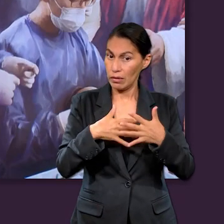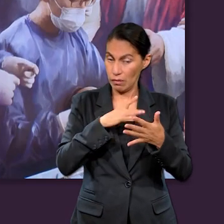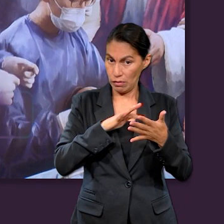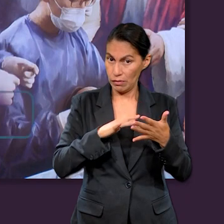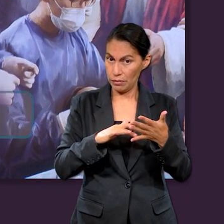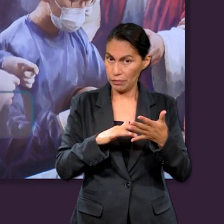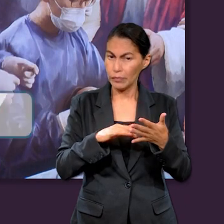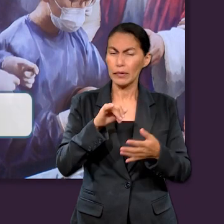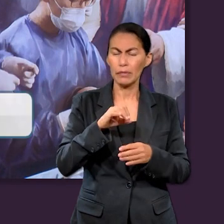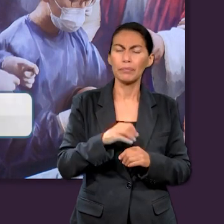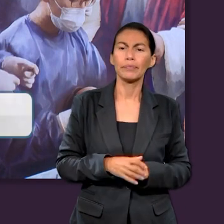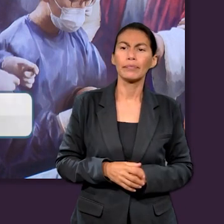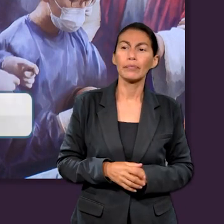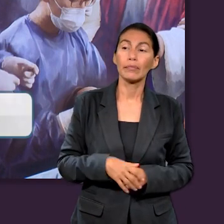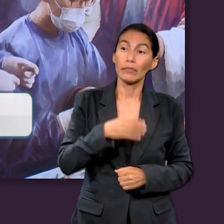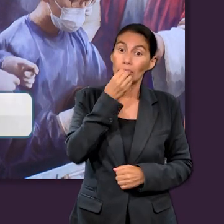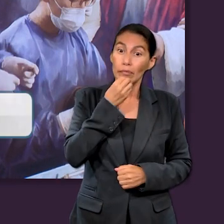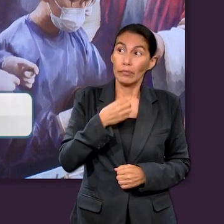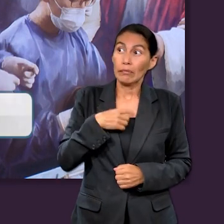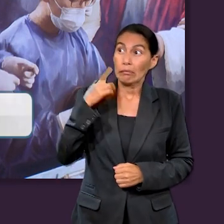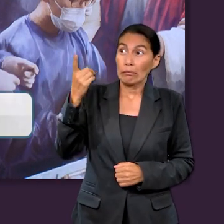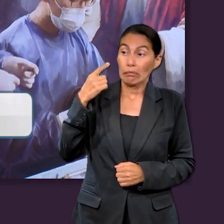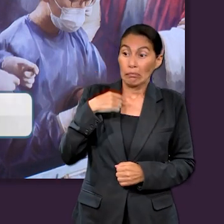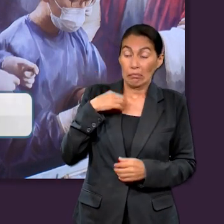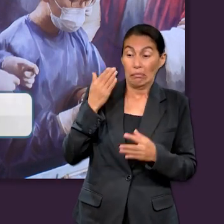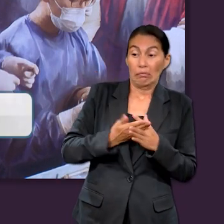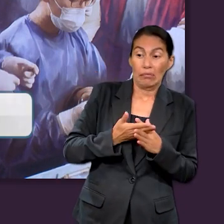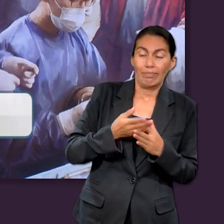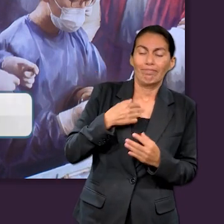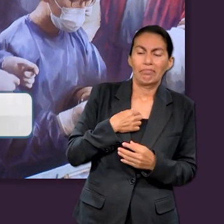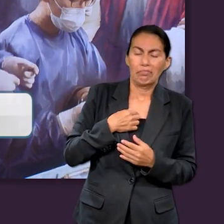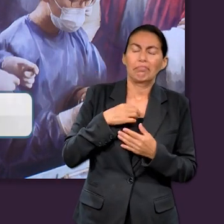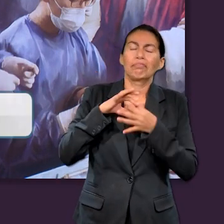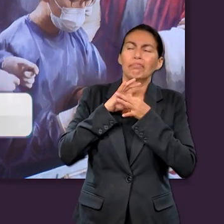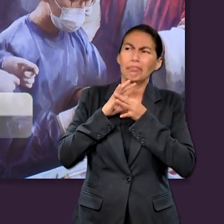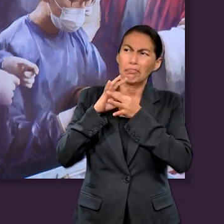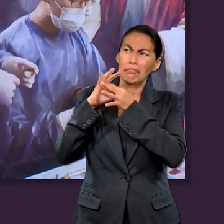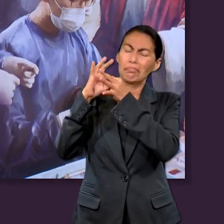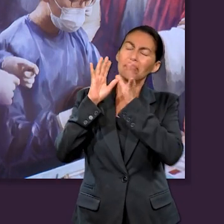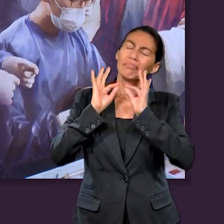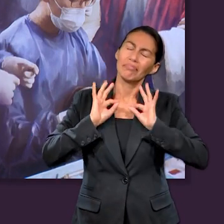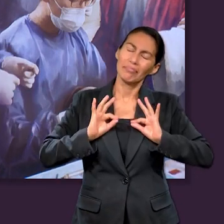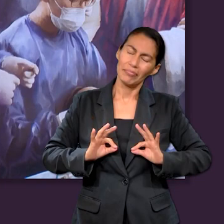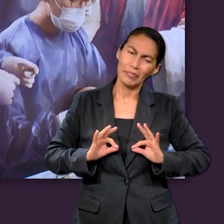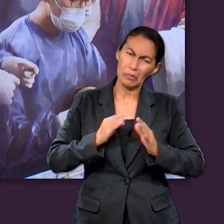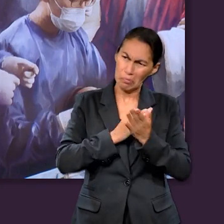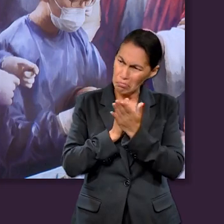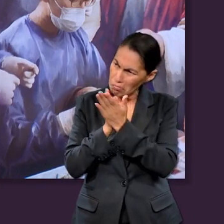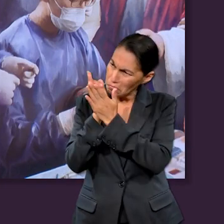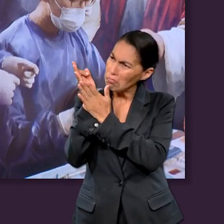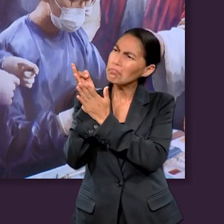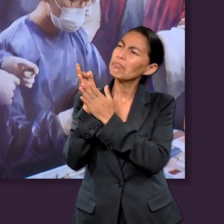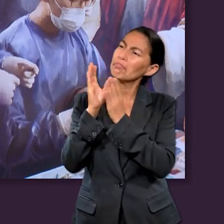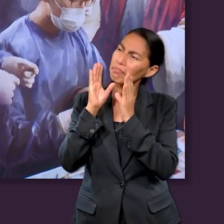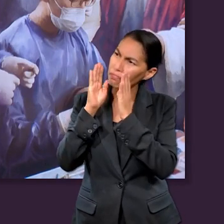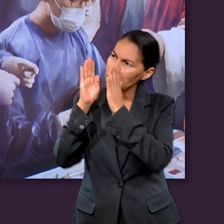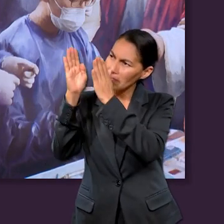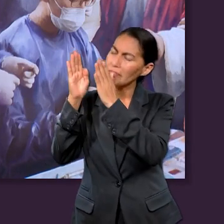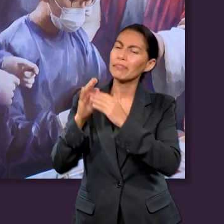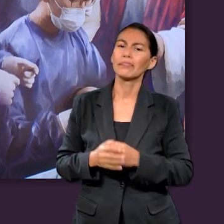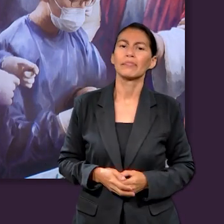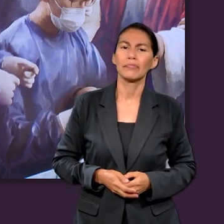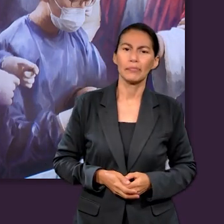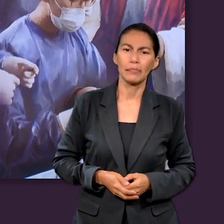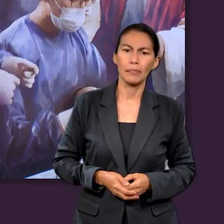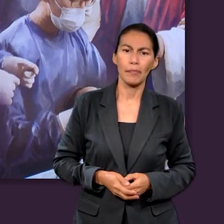siguiente manera, aunque él me mate, en él esperaré, ciertamente defenderé delante de él mis caminos. Y